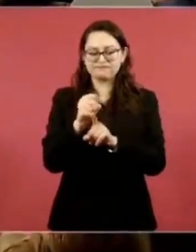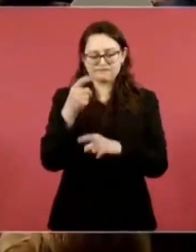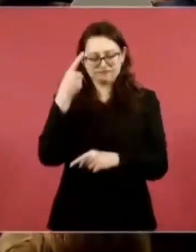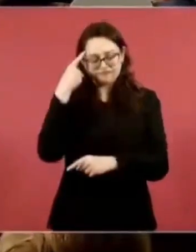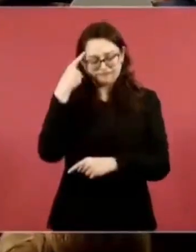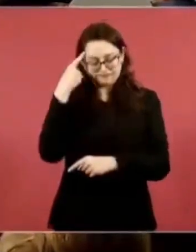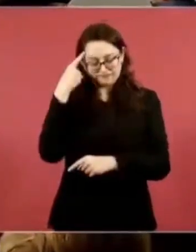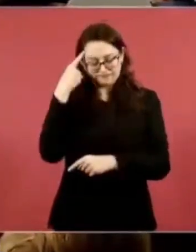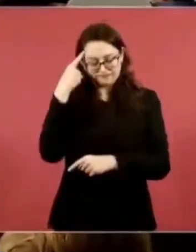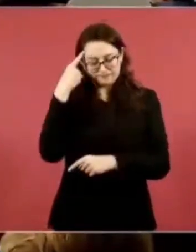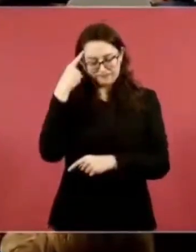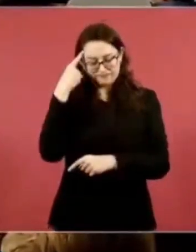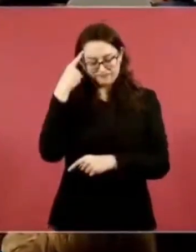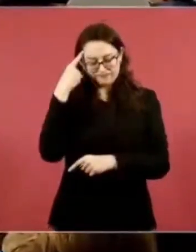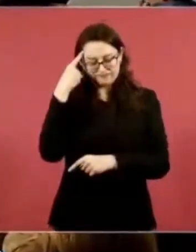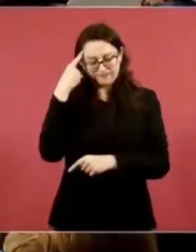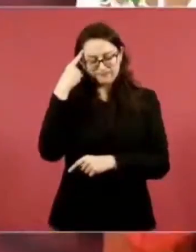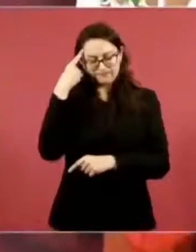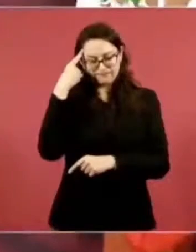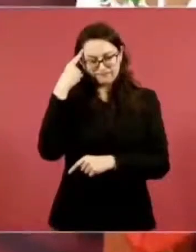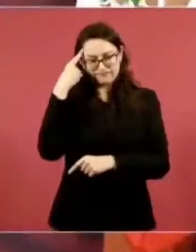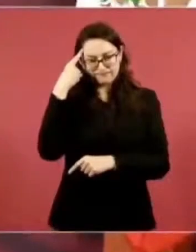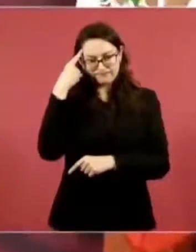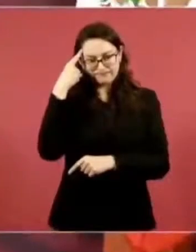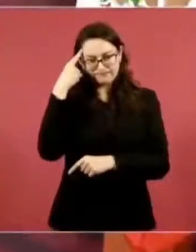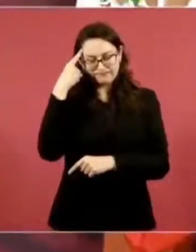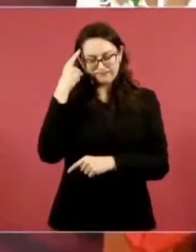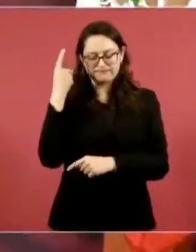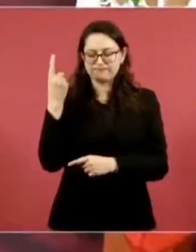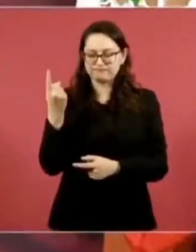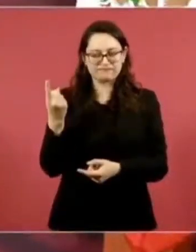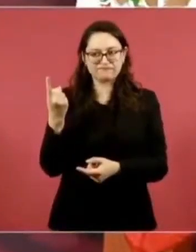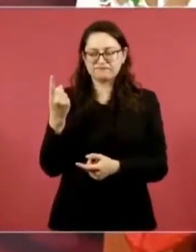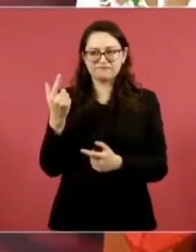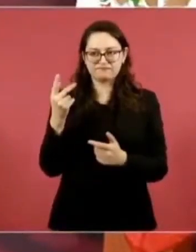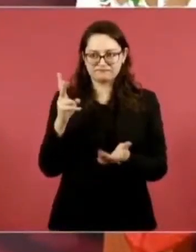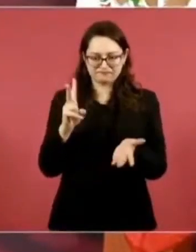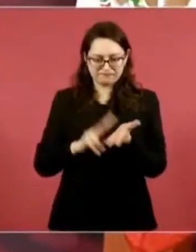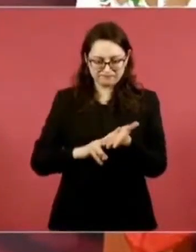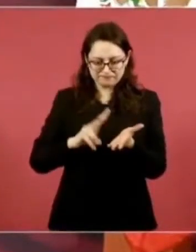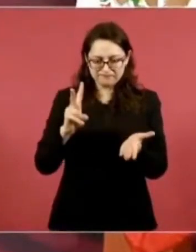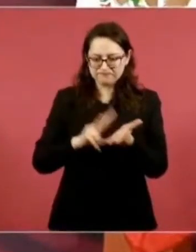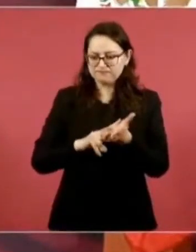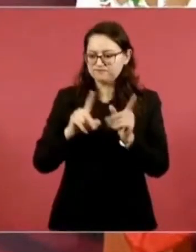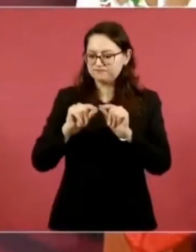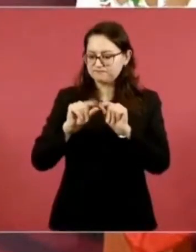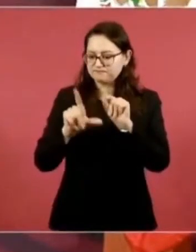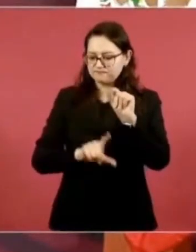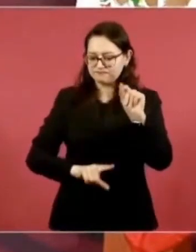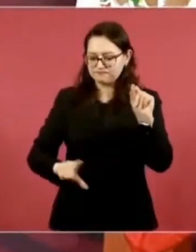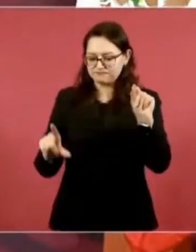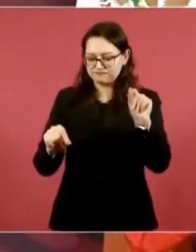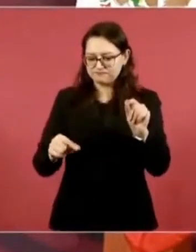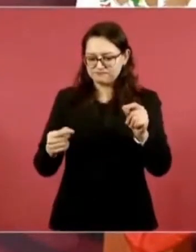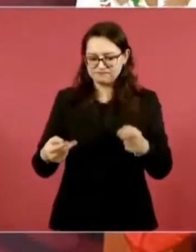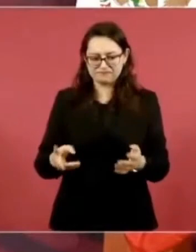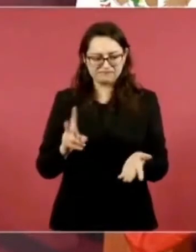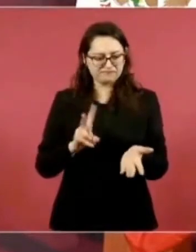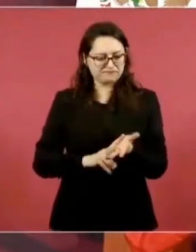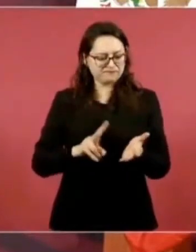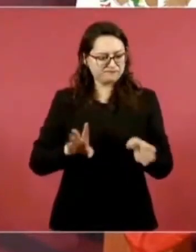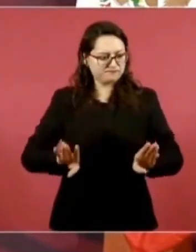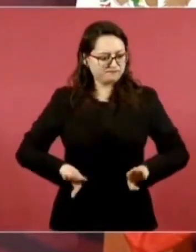es el exaltar más nuestros valores